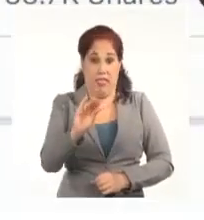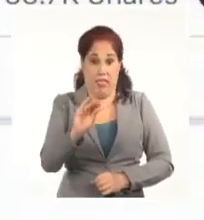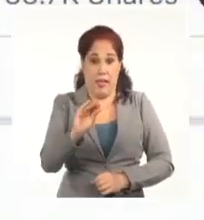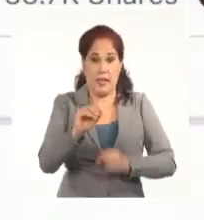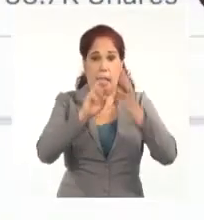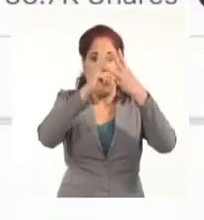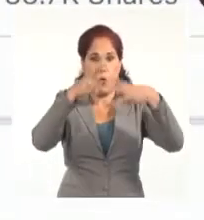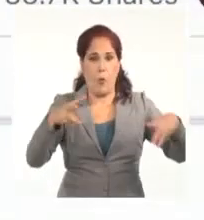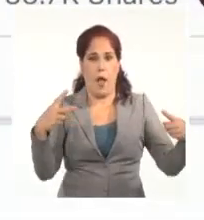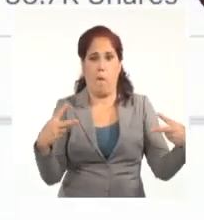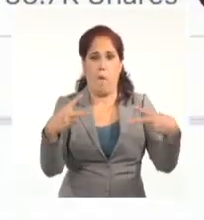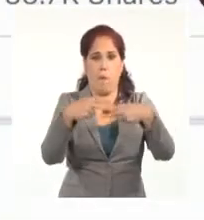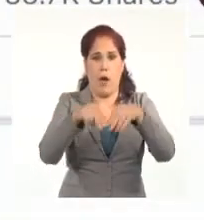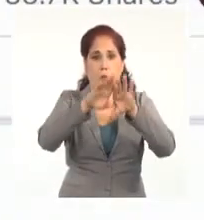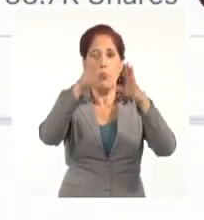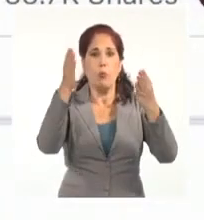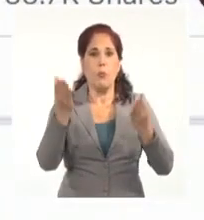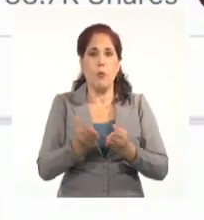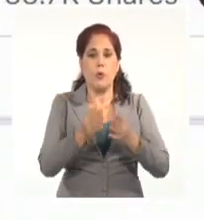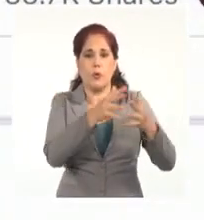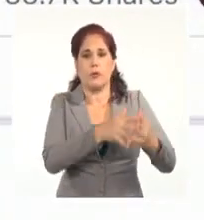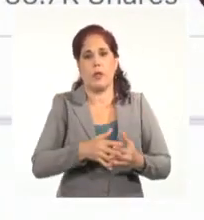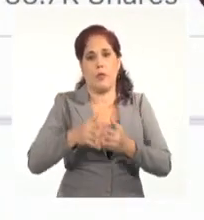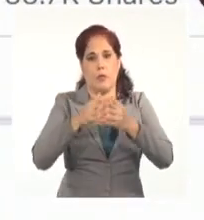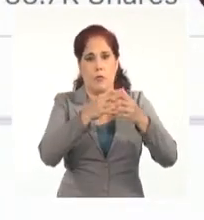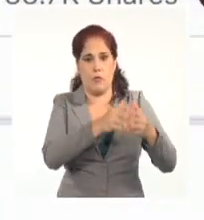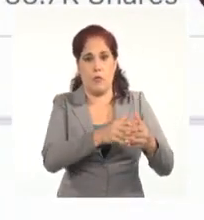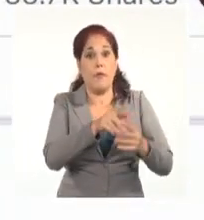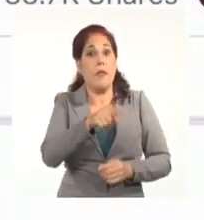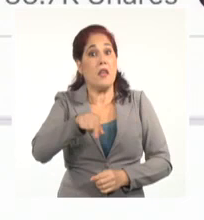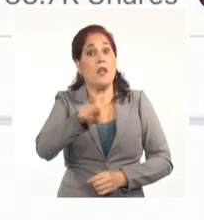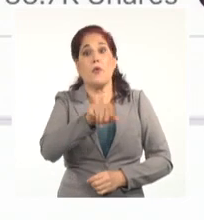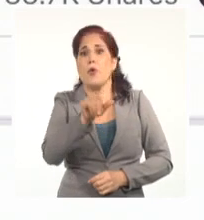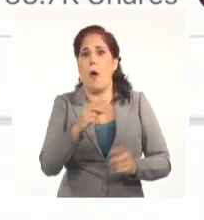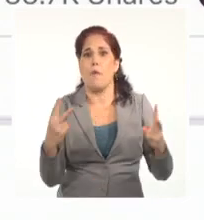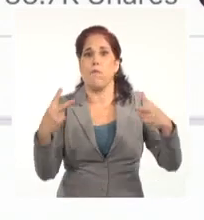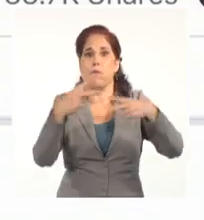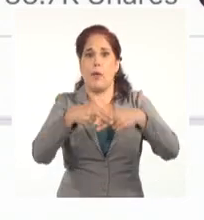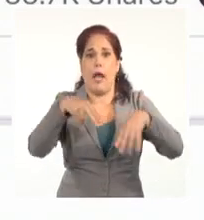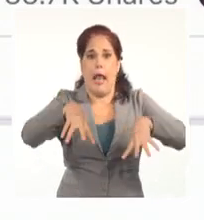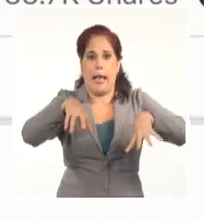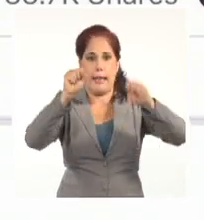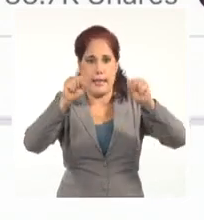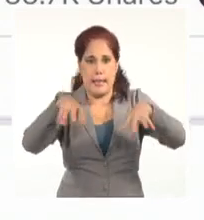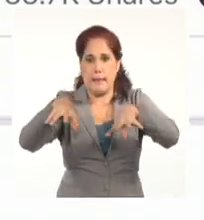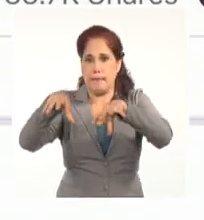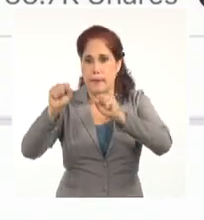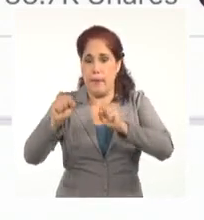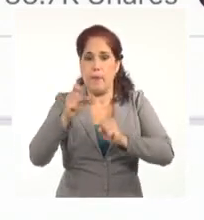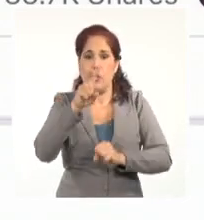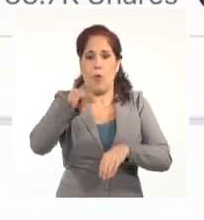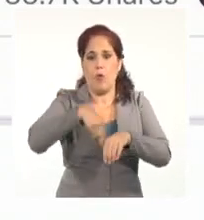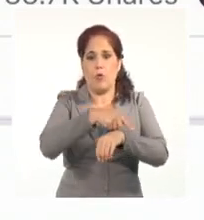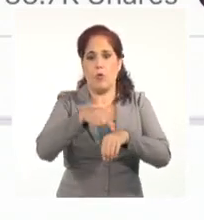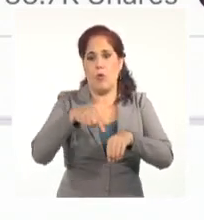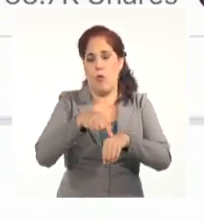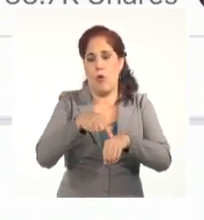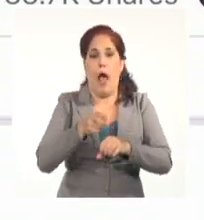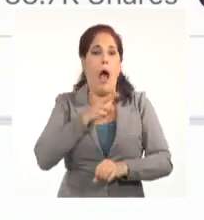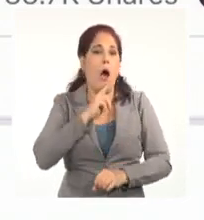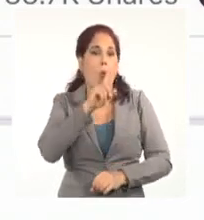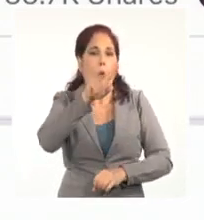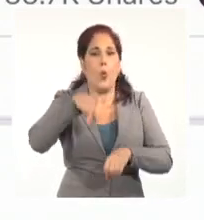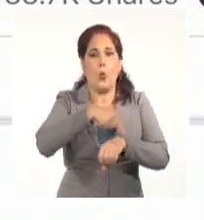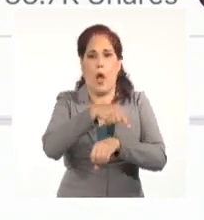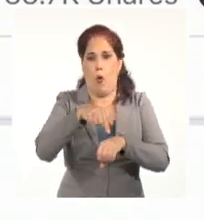comunicación con todo el mundo en Estados Unidos. Ellos también restringieron la electricidad solo a dos horas al día y el agua a una